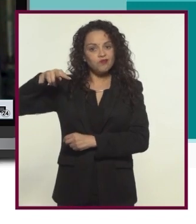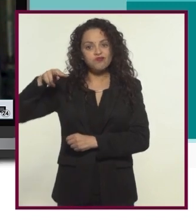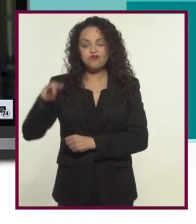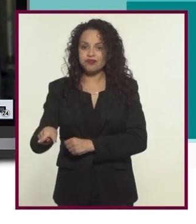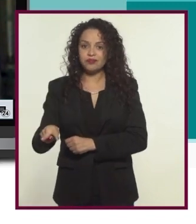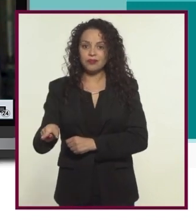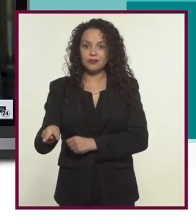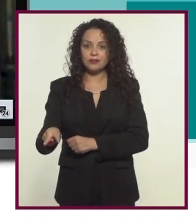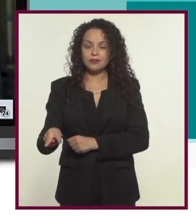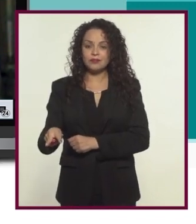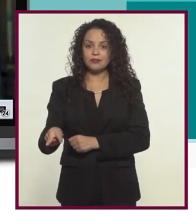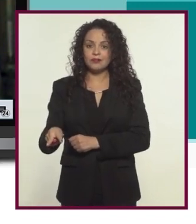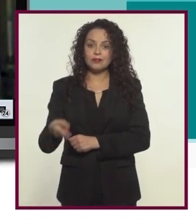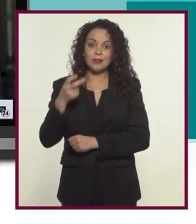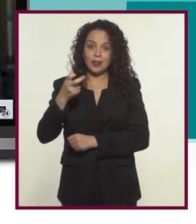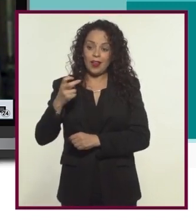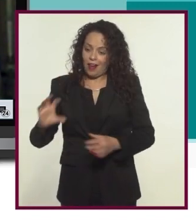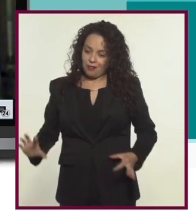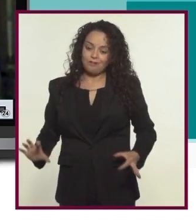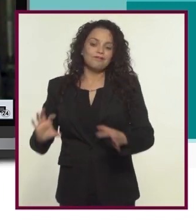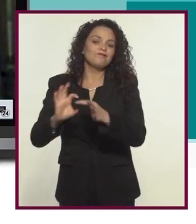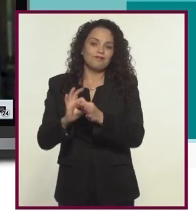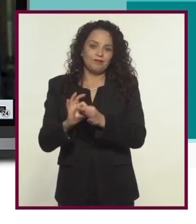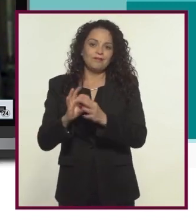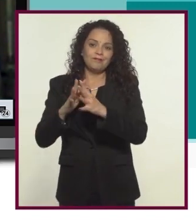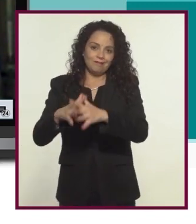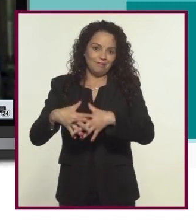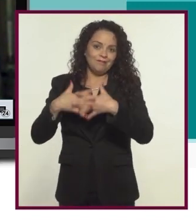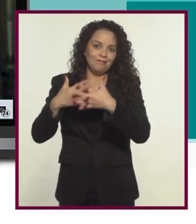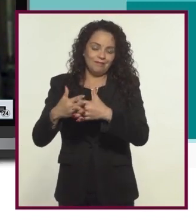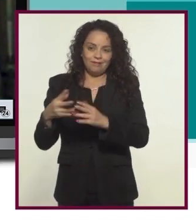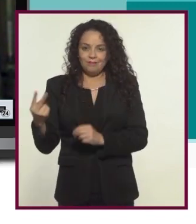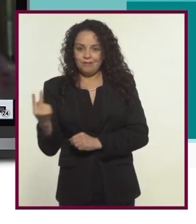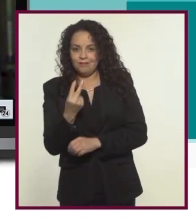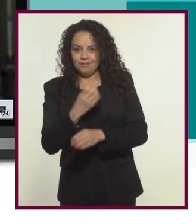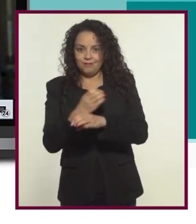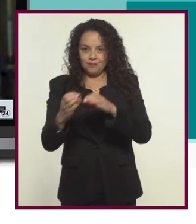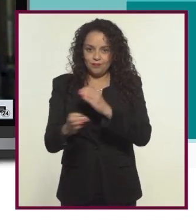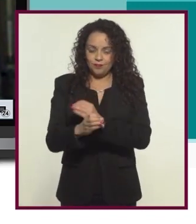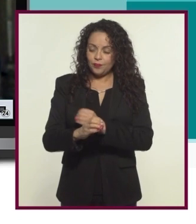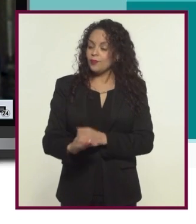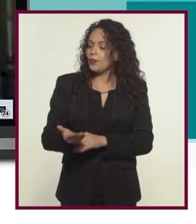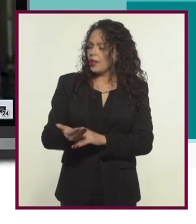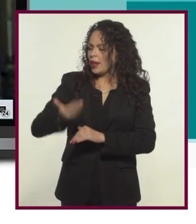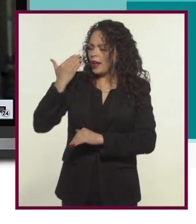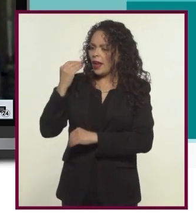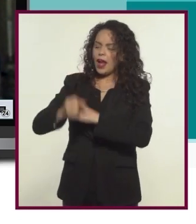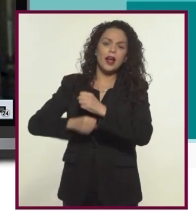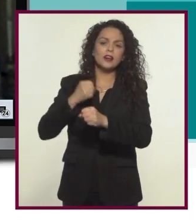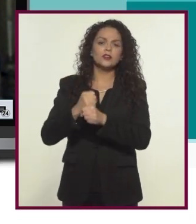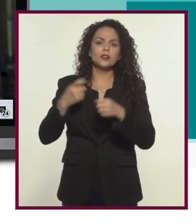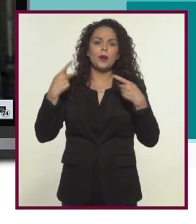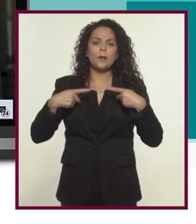voces reales y entonces todo mezcla y también recuerdo hace unos años una